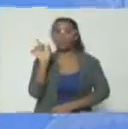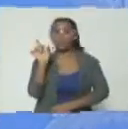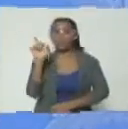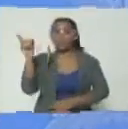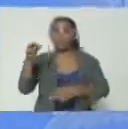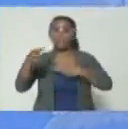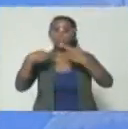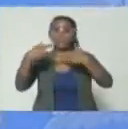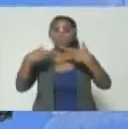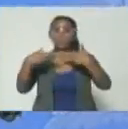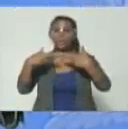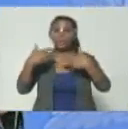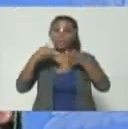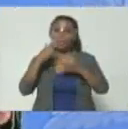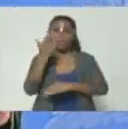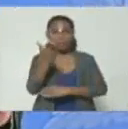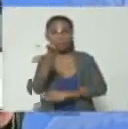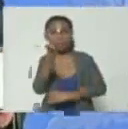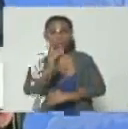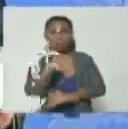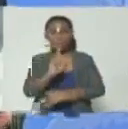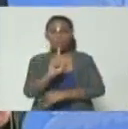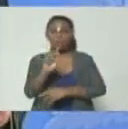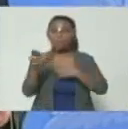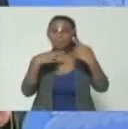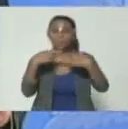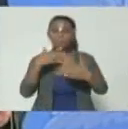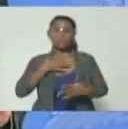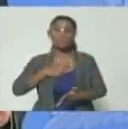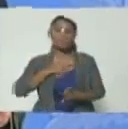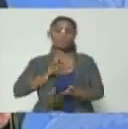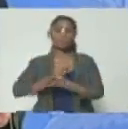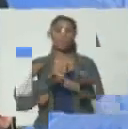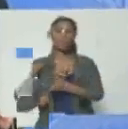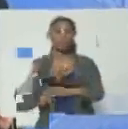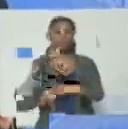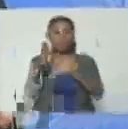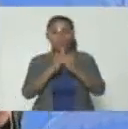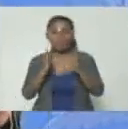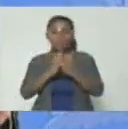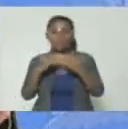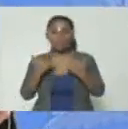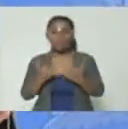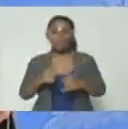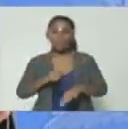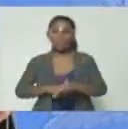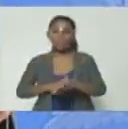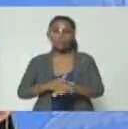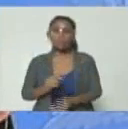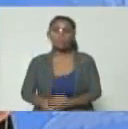almorzando, quizás usted no estaría almorzando tranquilamente en su casa en los actuales momentos.